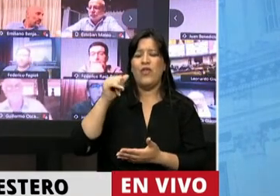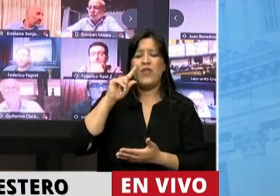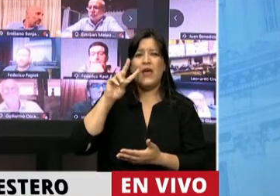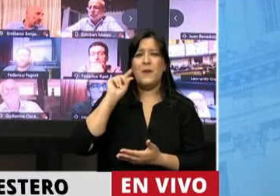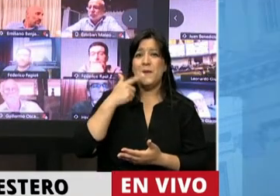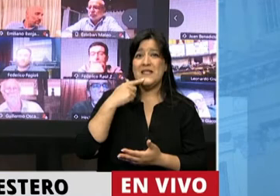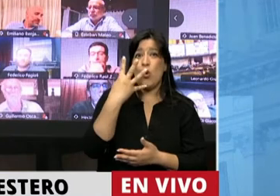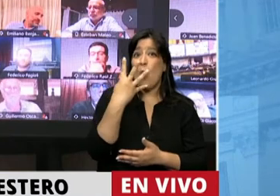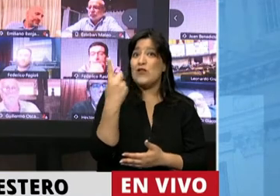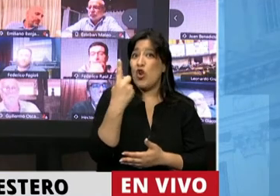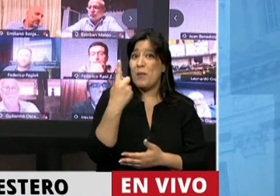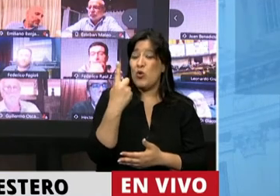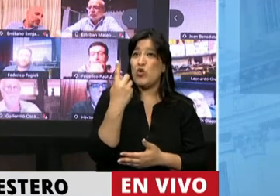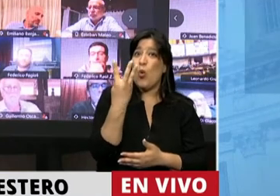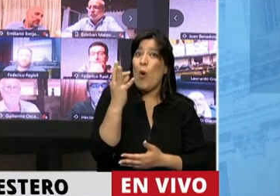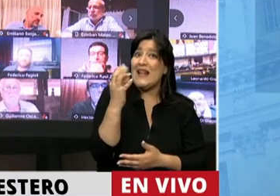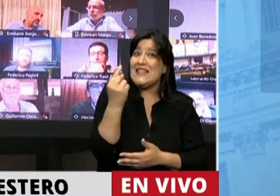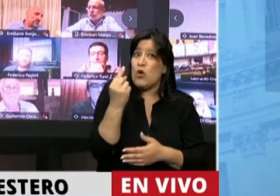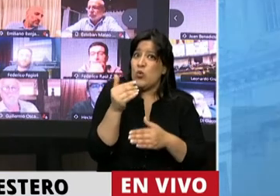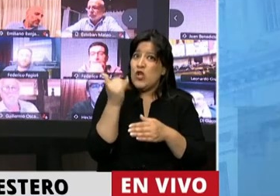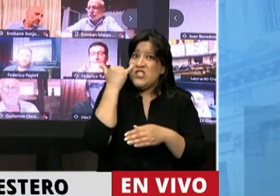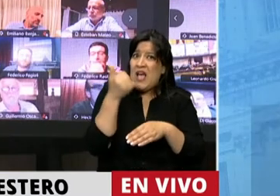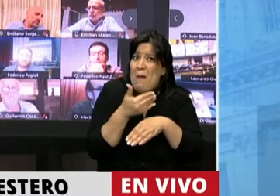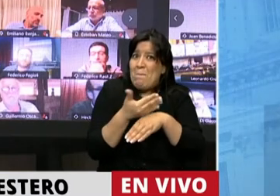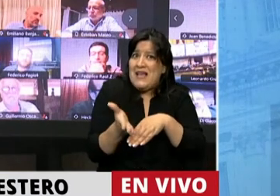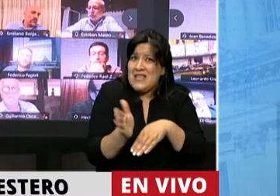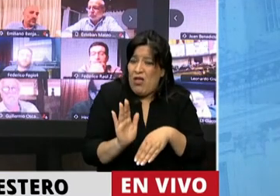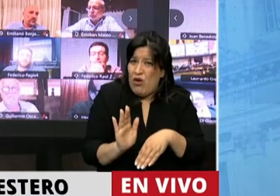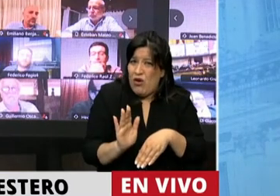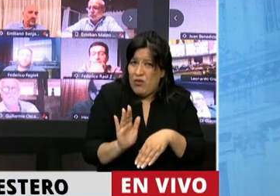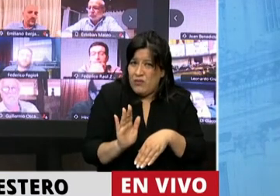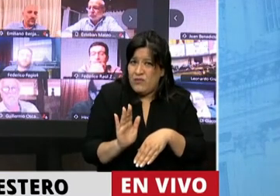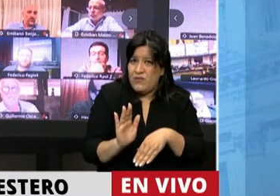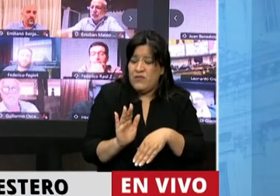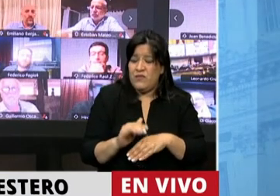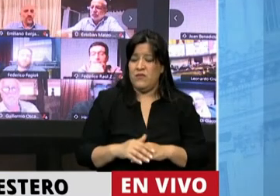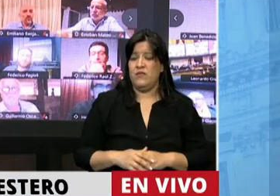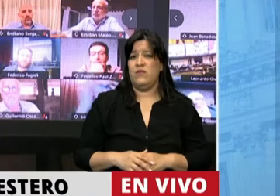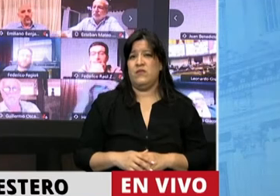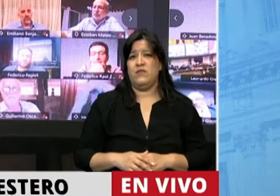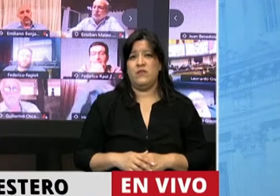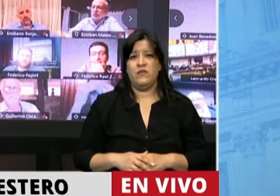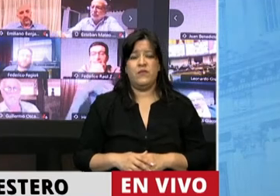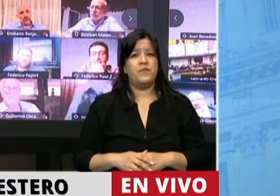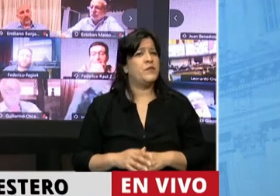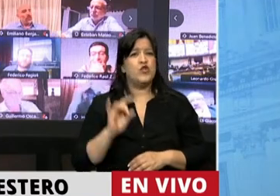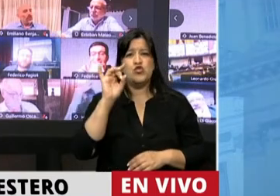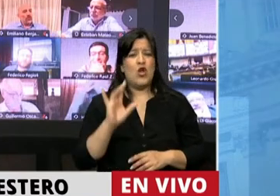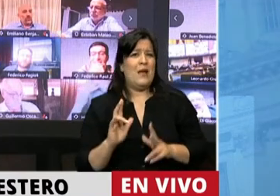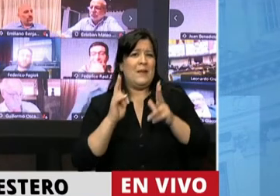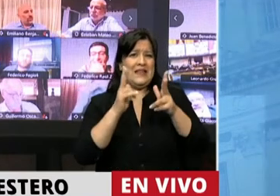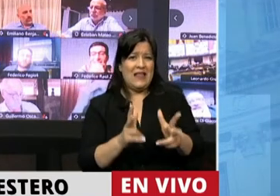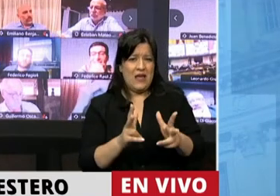4 minutos 40 segundos pasado de su tiempo. Bueno, solamente le digo esto,